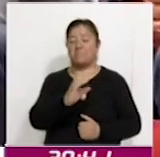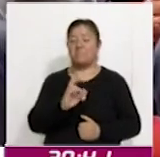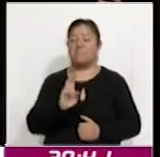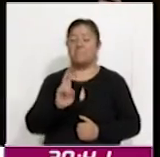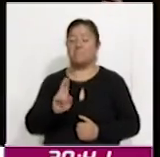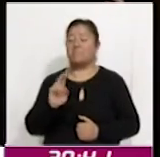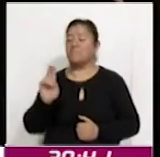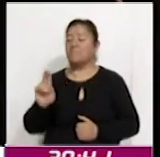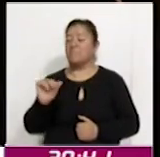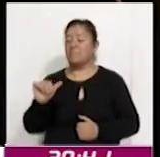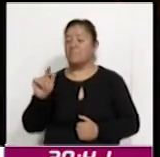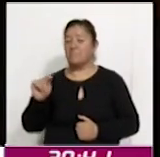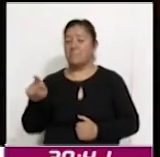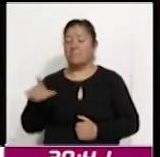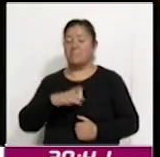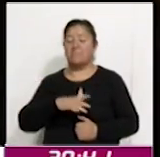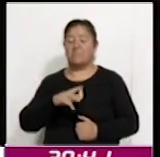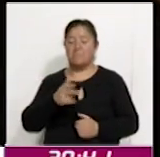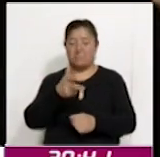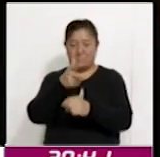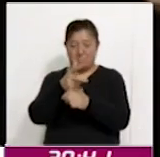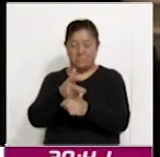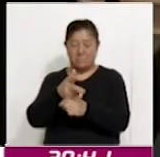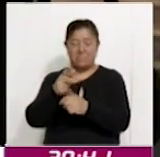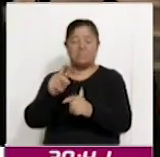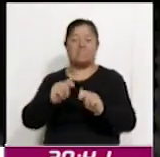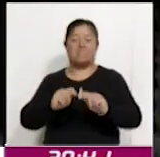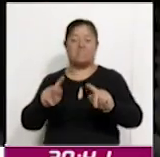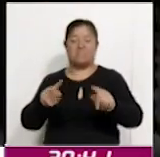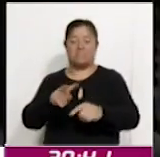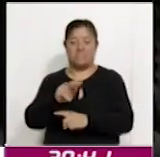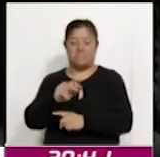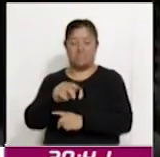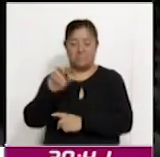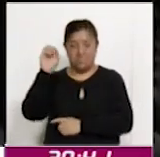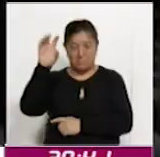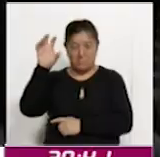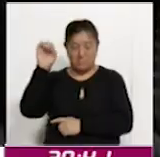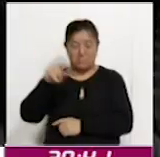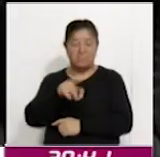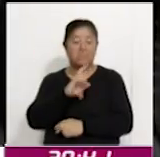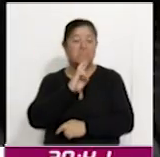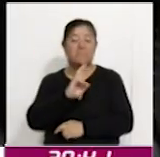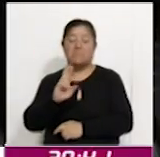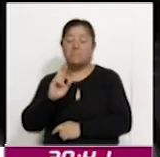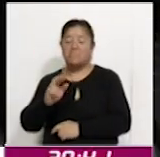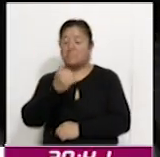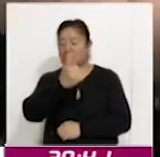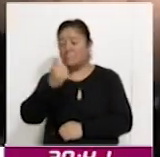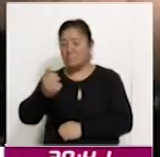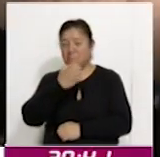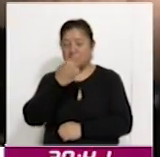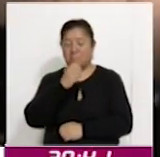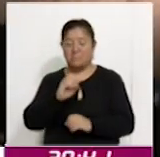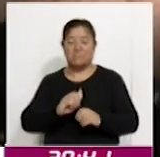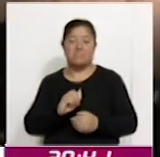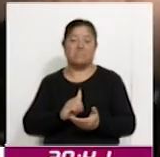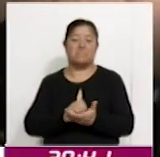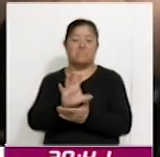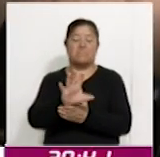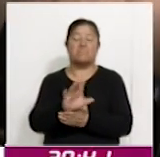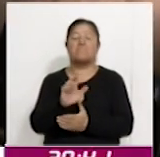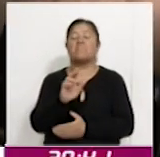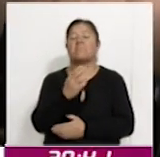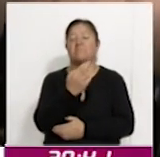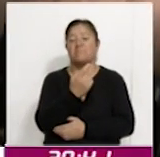Universitario y será transmitida en vivo por Tlaxcala Televisión. Los resultados oficiales por plantel se publicarán el lunes 25